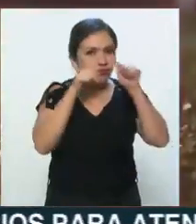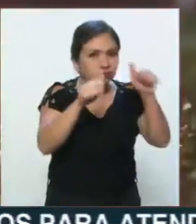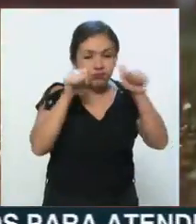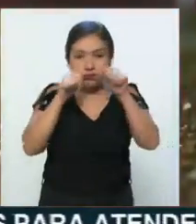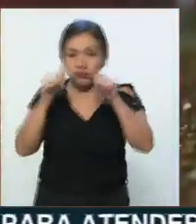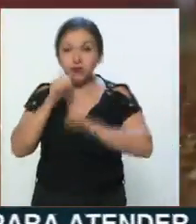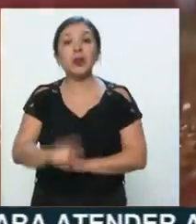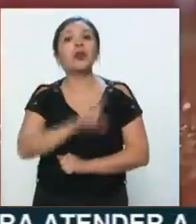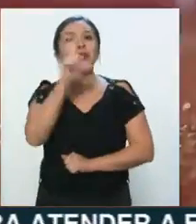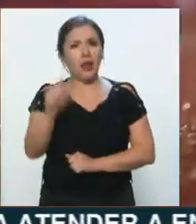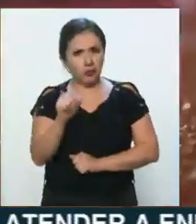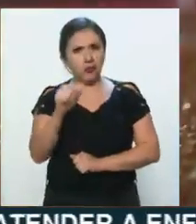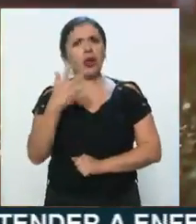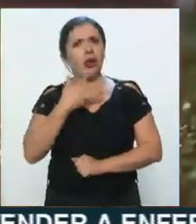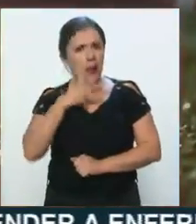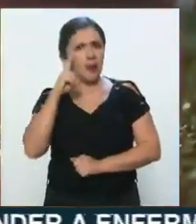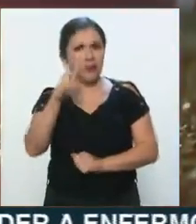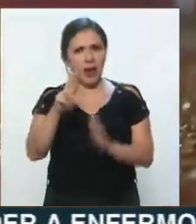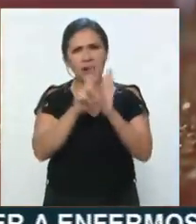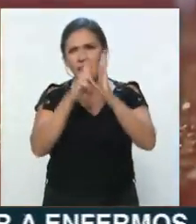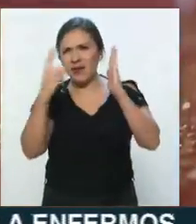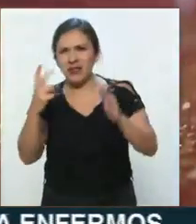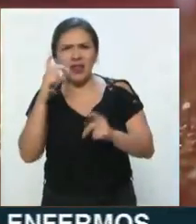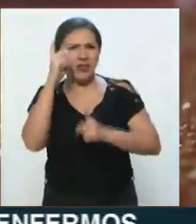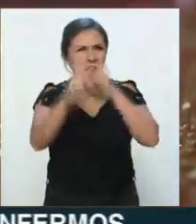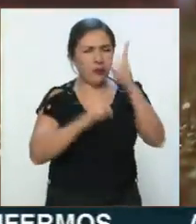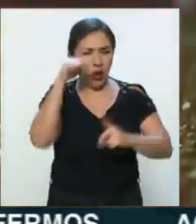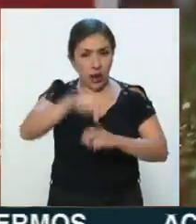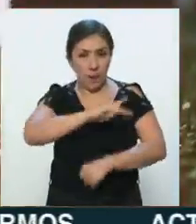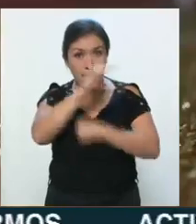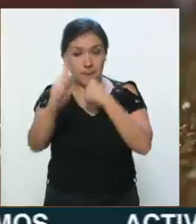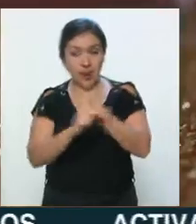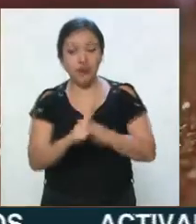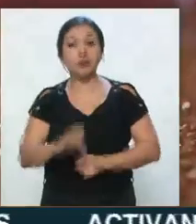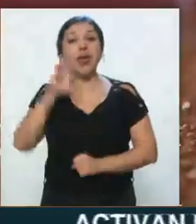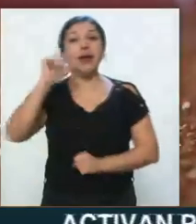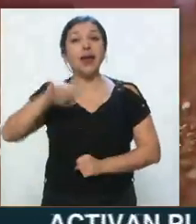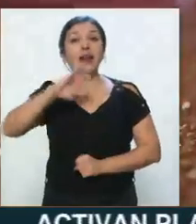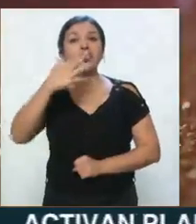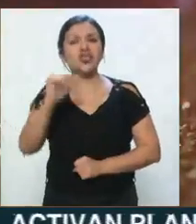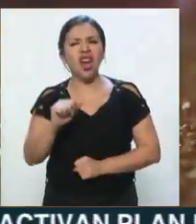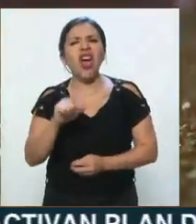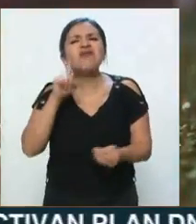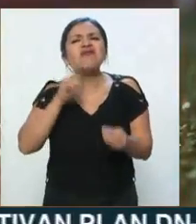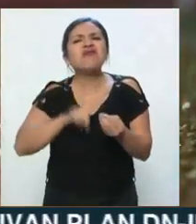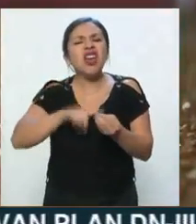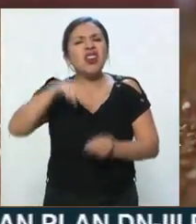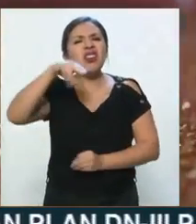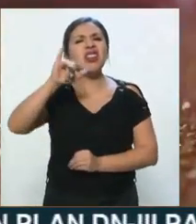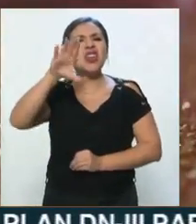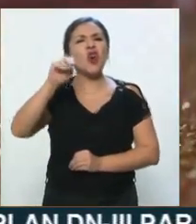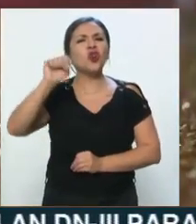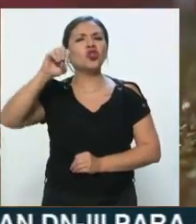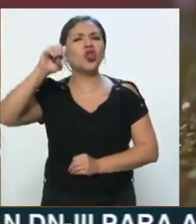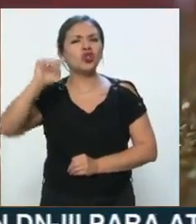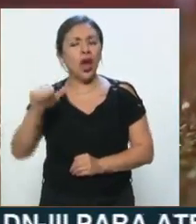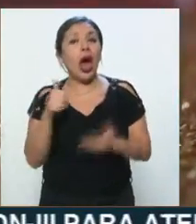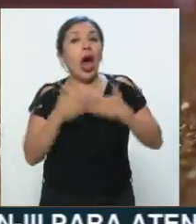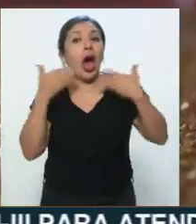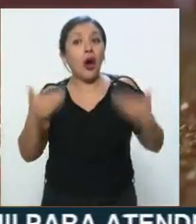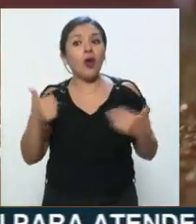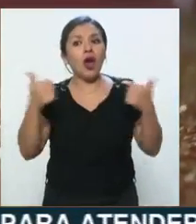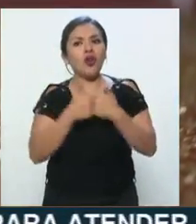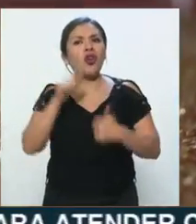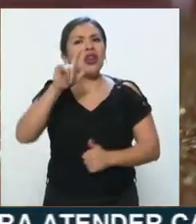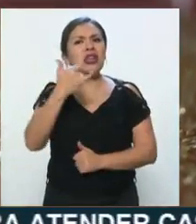Después pase a revisar las portadas de los diarios deportivos en nuestro país, cancha. ¿Quién es Nico Sosa? Al menos ahora con la E